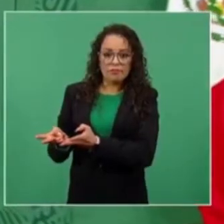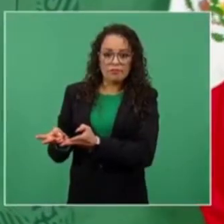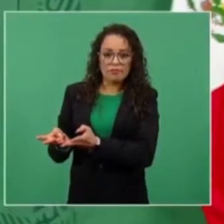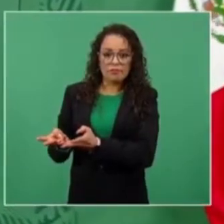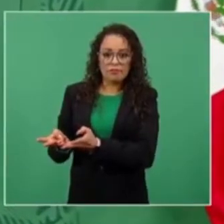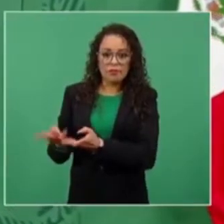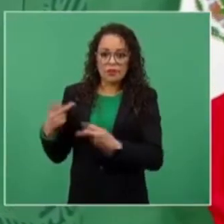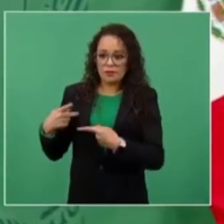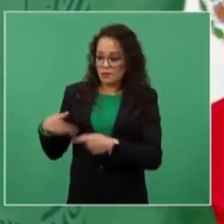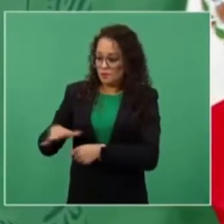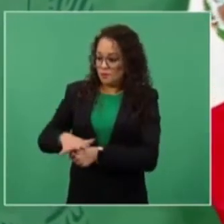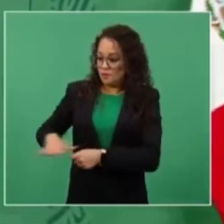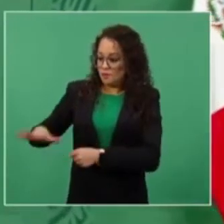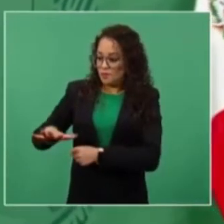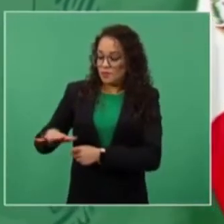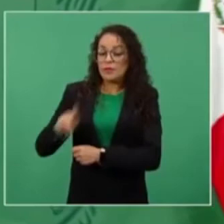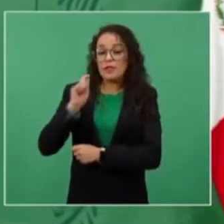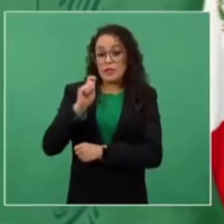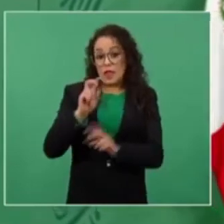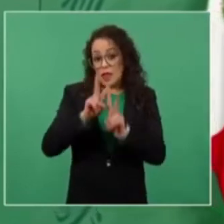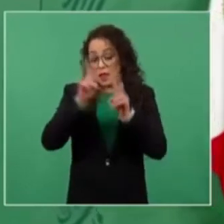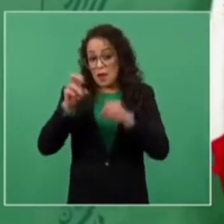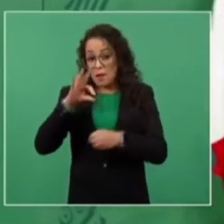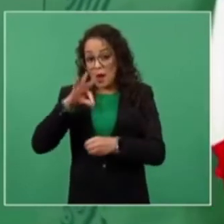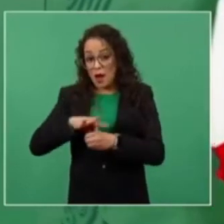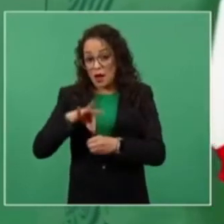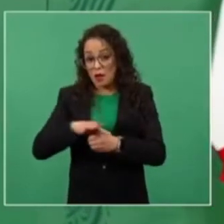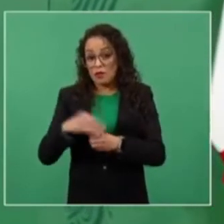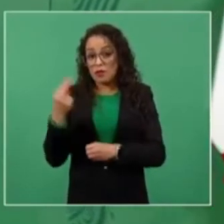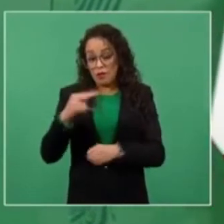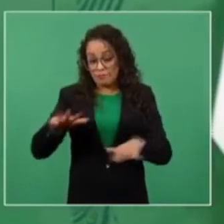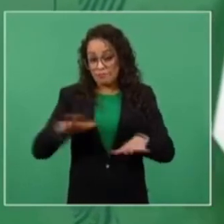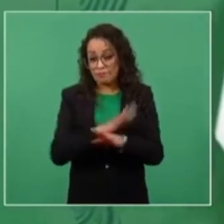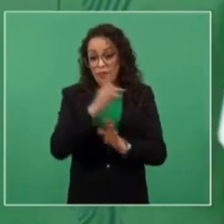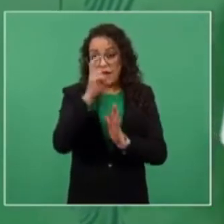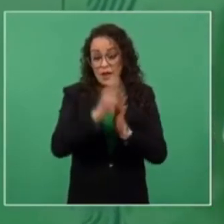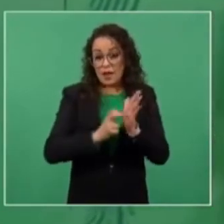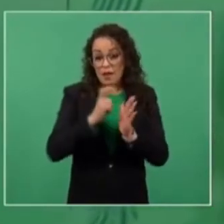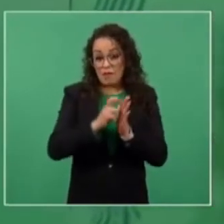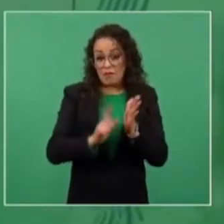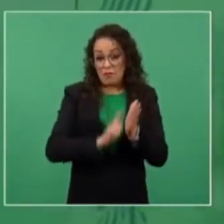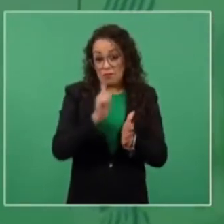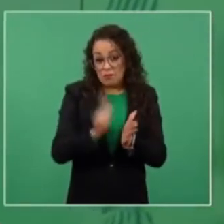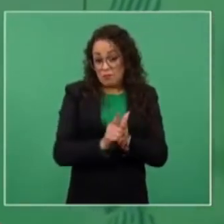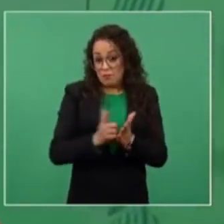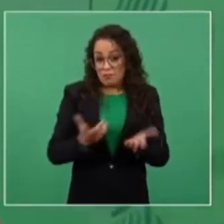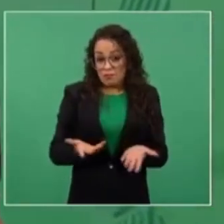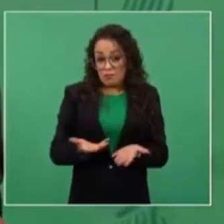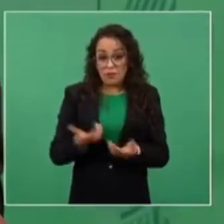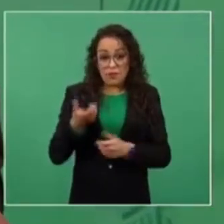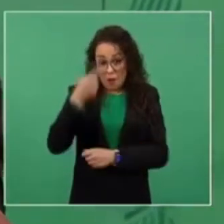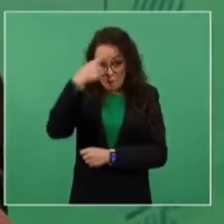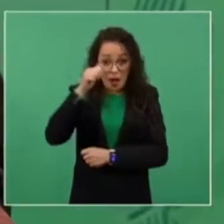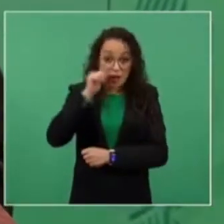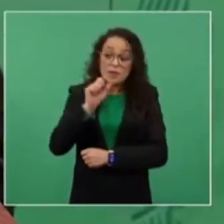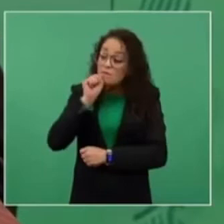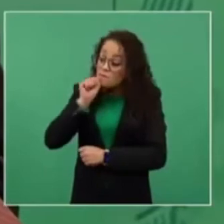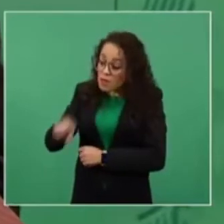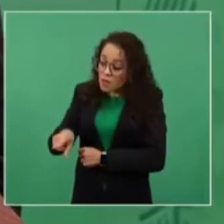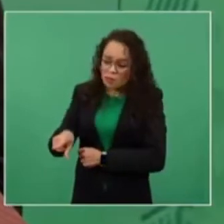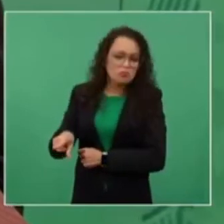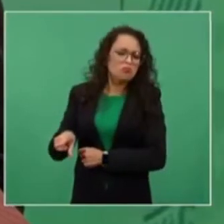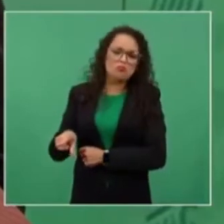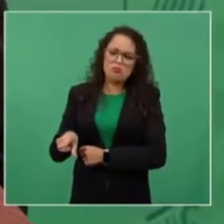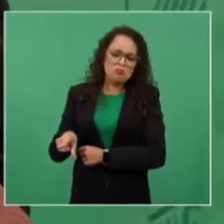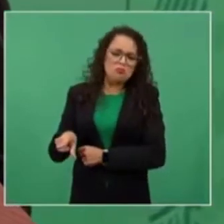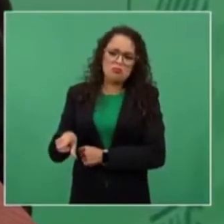en lo democrático en lo electoral pues ni modo que sean eternos van a tener que irse